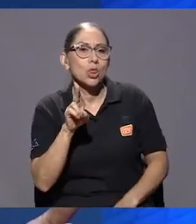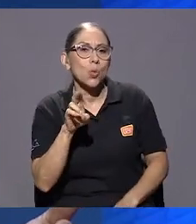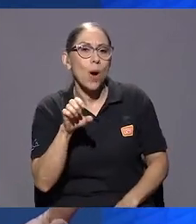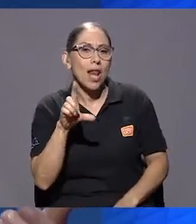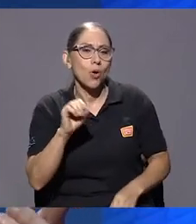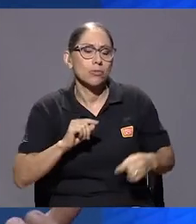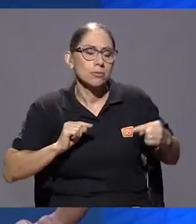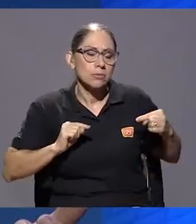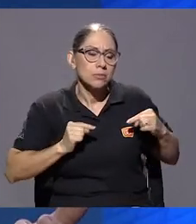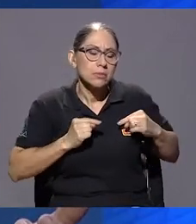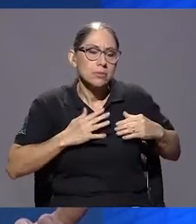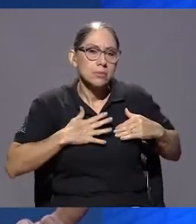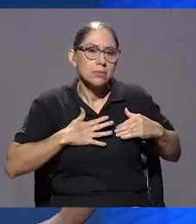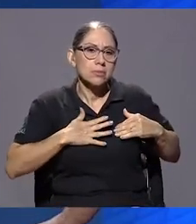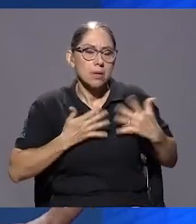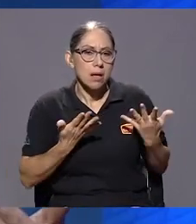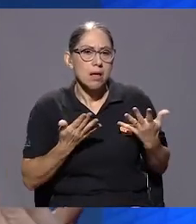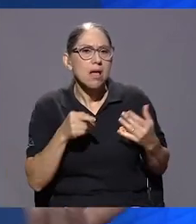tal. Es decir,